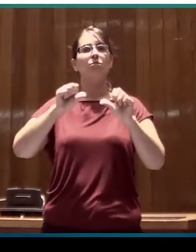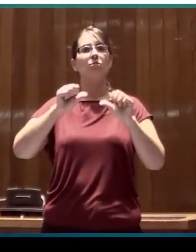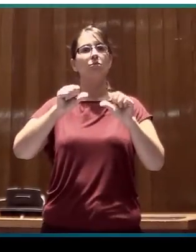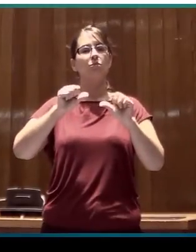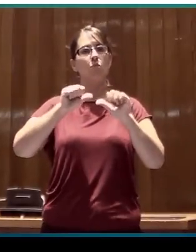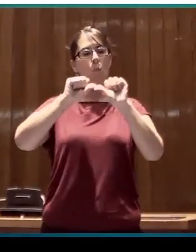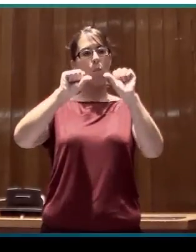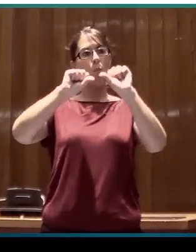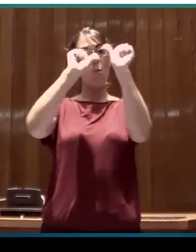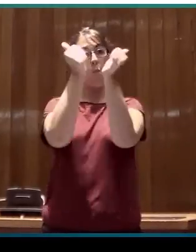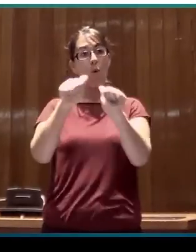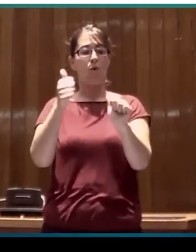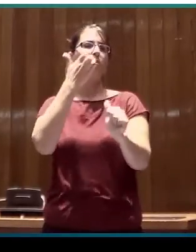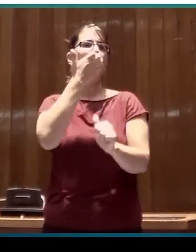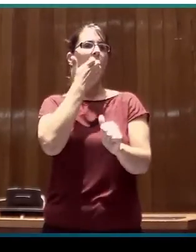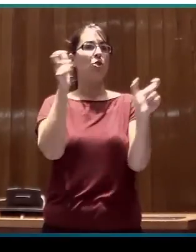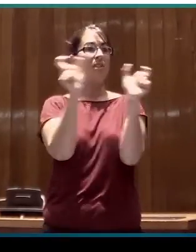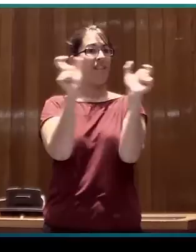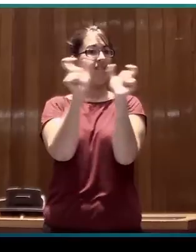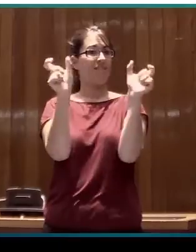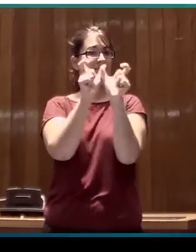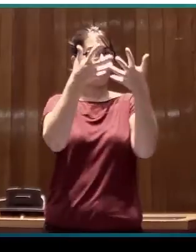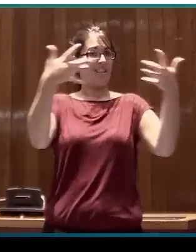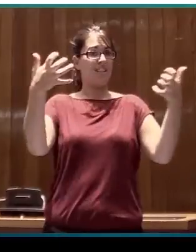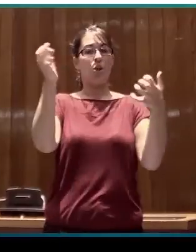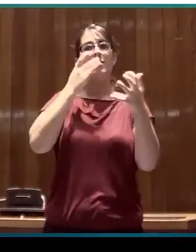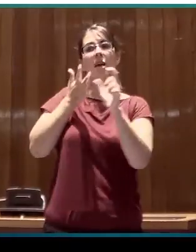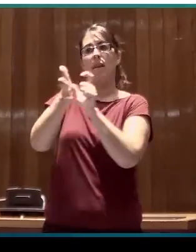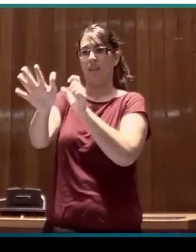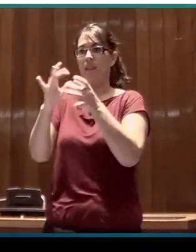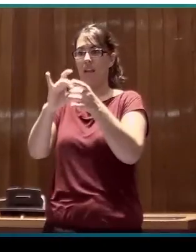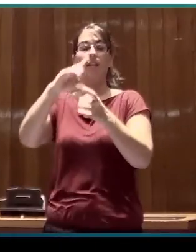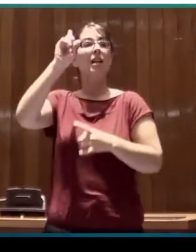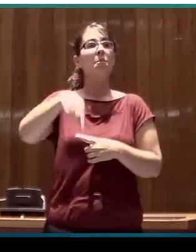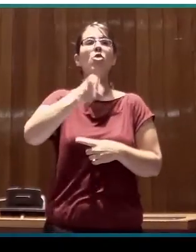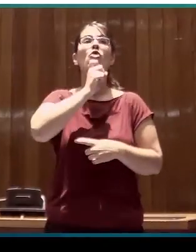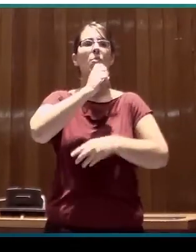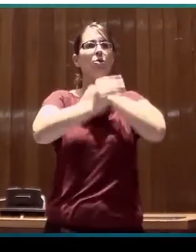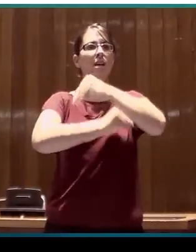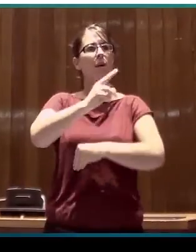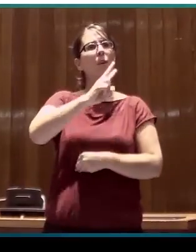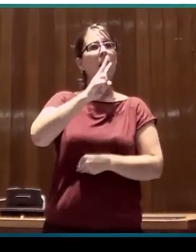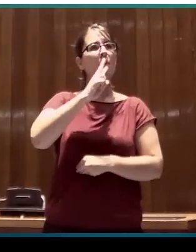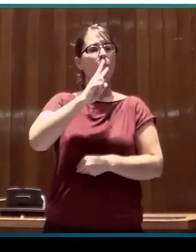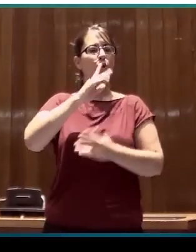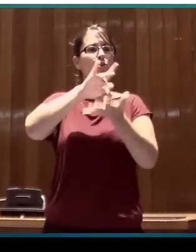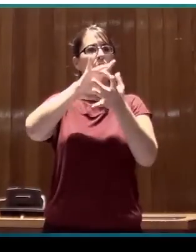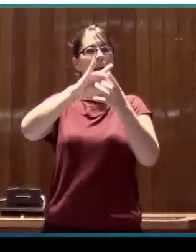la interrelación sintaxis-semántica, el trabajo sobre los subjuntivos, los modos subjuntivos o el